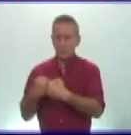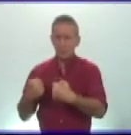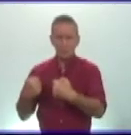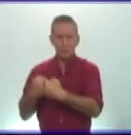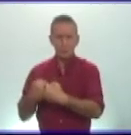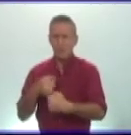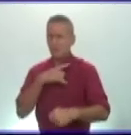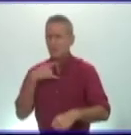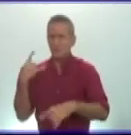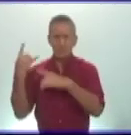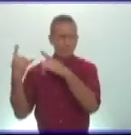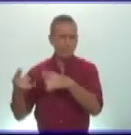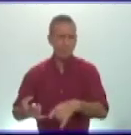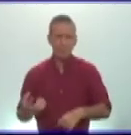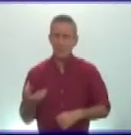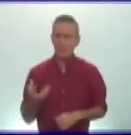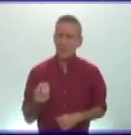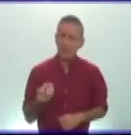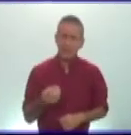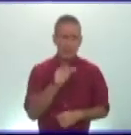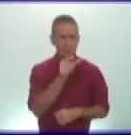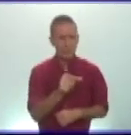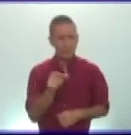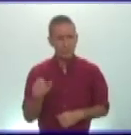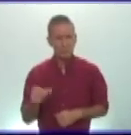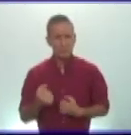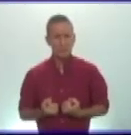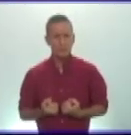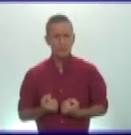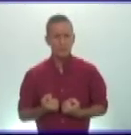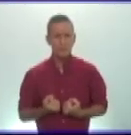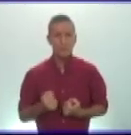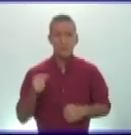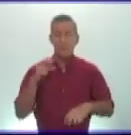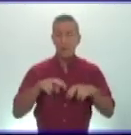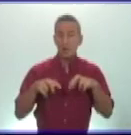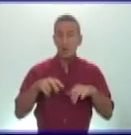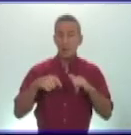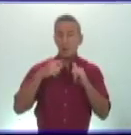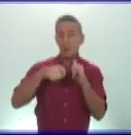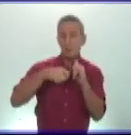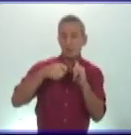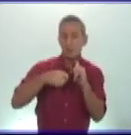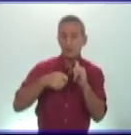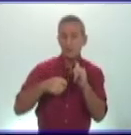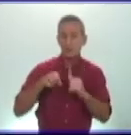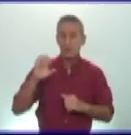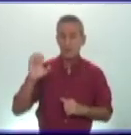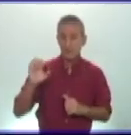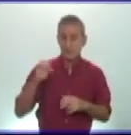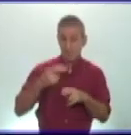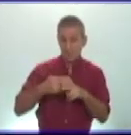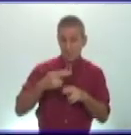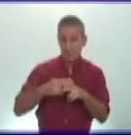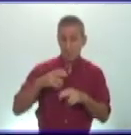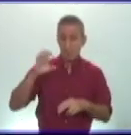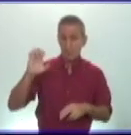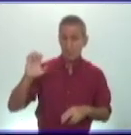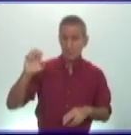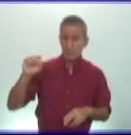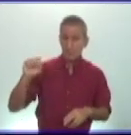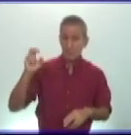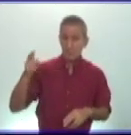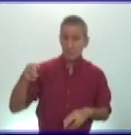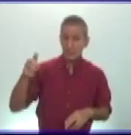miles y miles de seres humanos estoy motivando para que busque esta película la logres conseguir y verla en familia y un poco nos